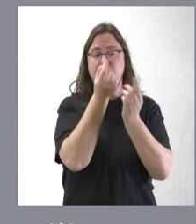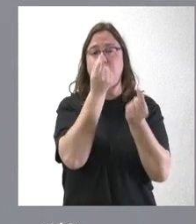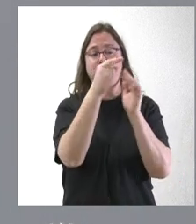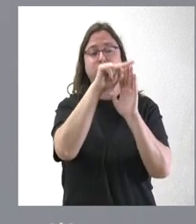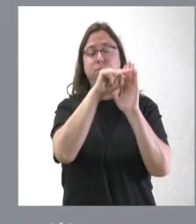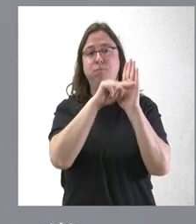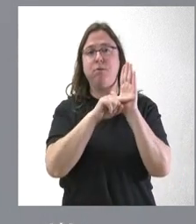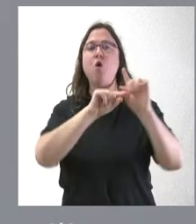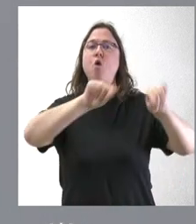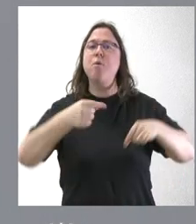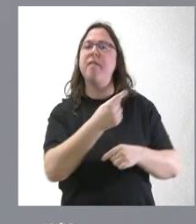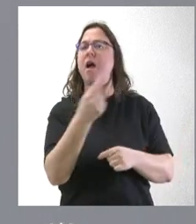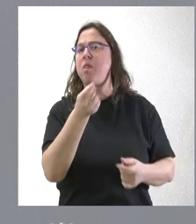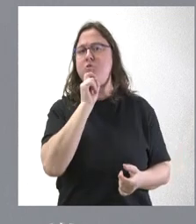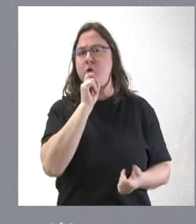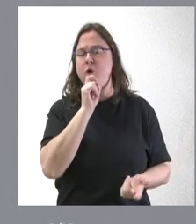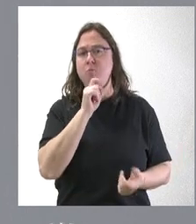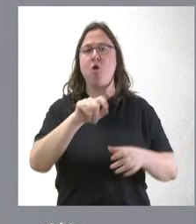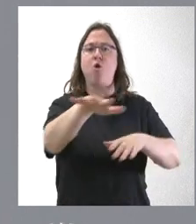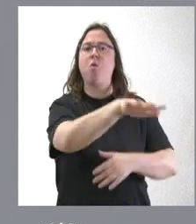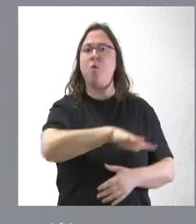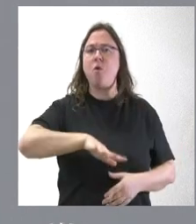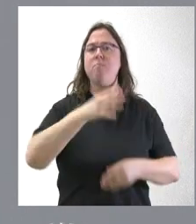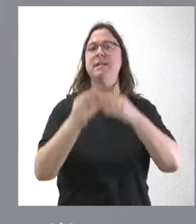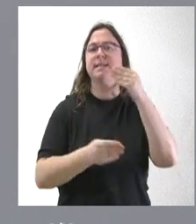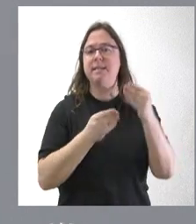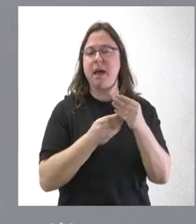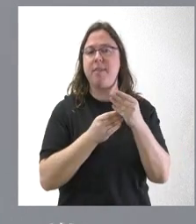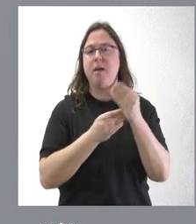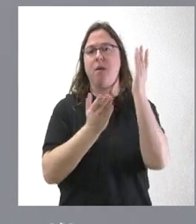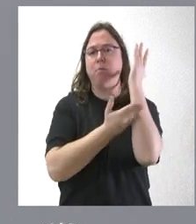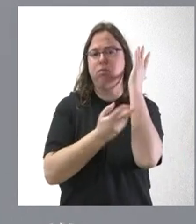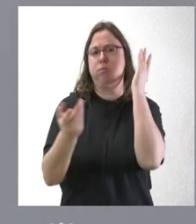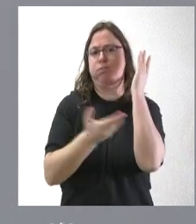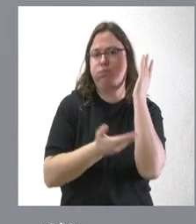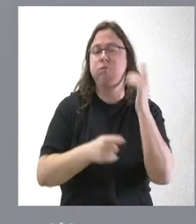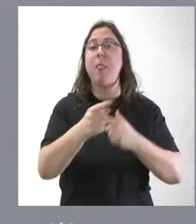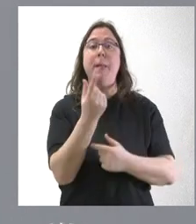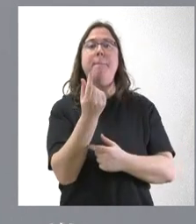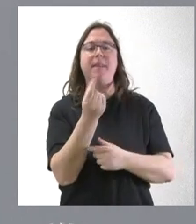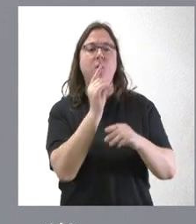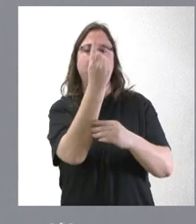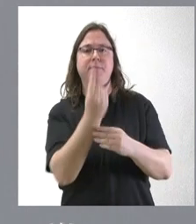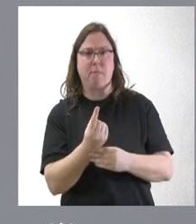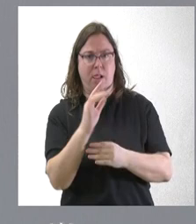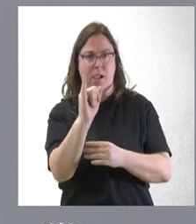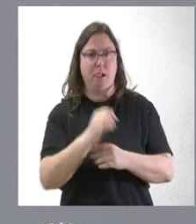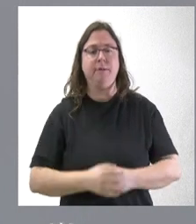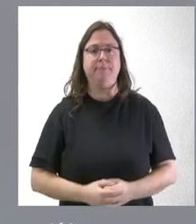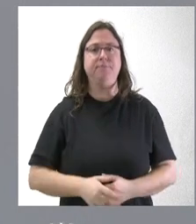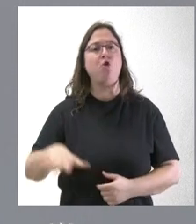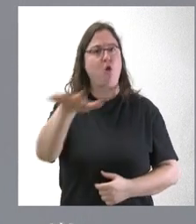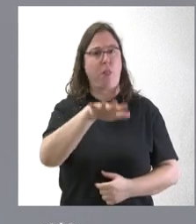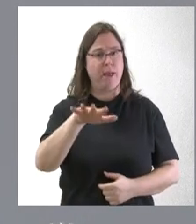cada una de las provincias, las comarcas donde se van a hacer estas actuaciones y el coste de las mismas en todas